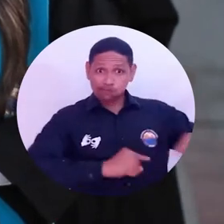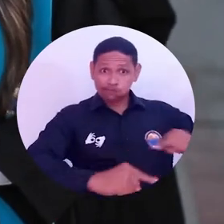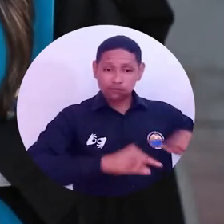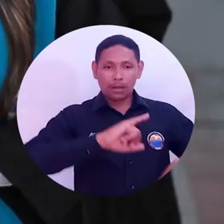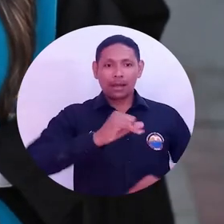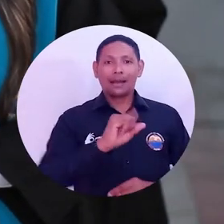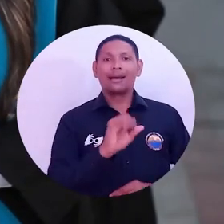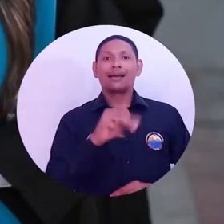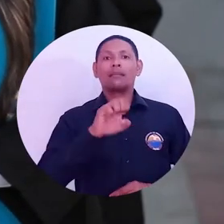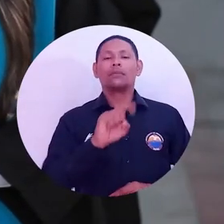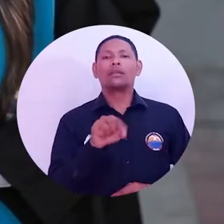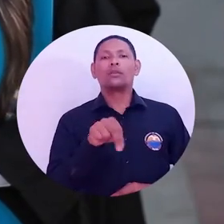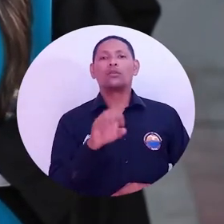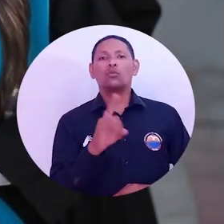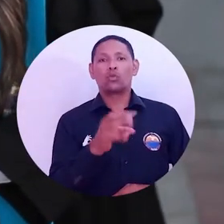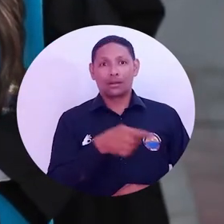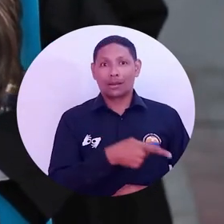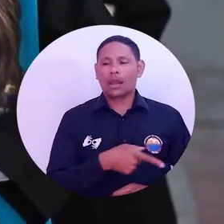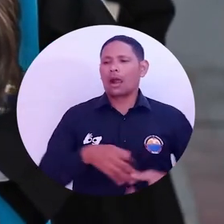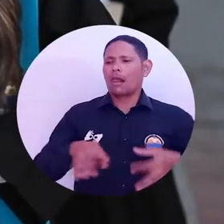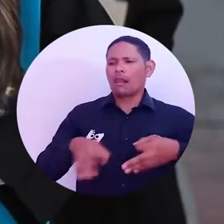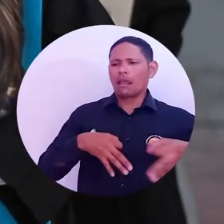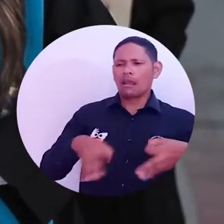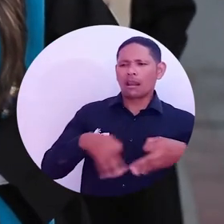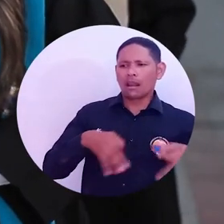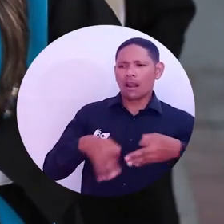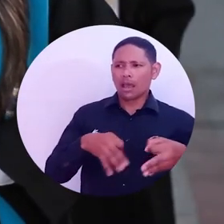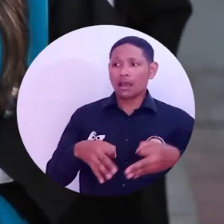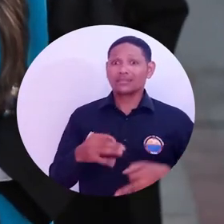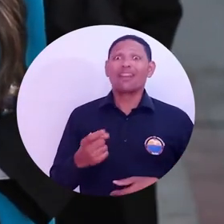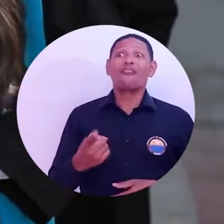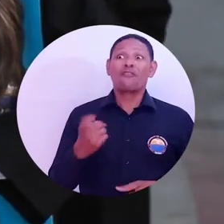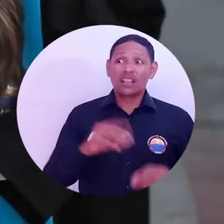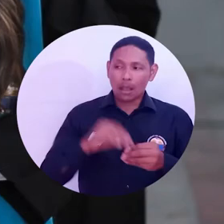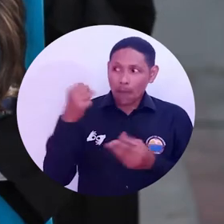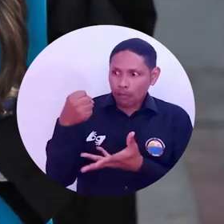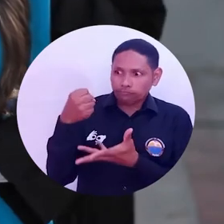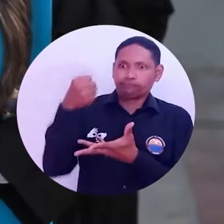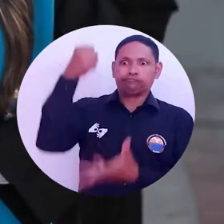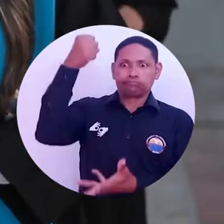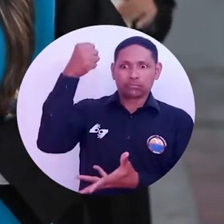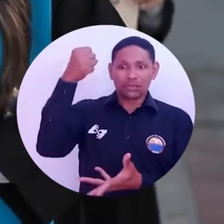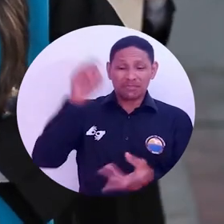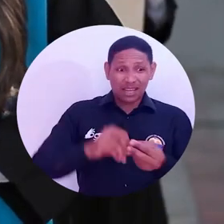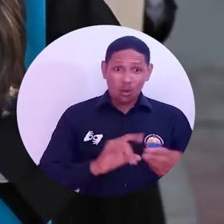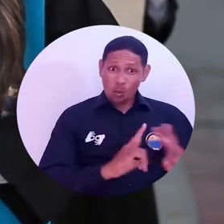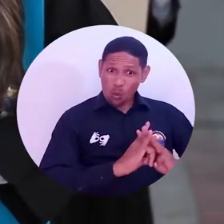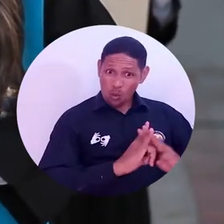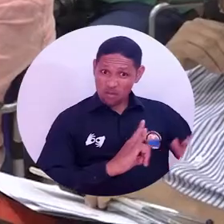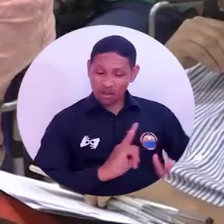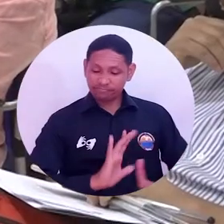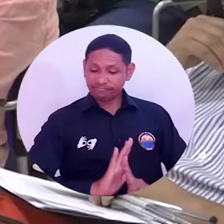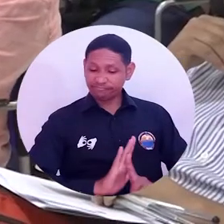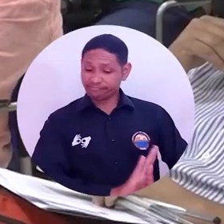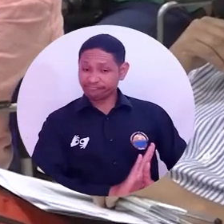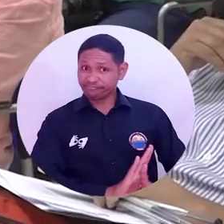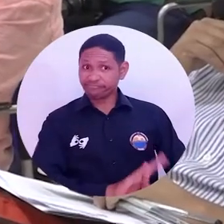Noguera explicó por qué los recursos para matrícula cero son insuficientes y discriminan a los estudiantes de Unimagdalena.